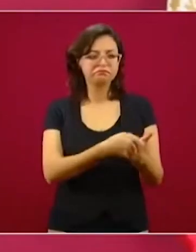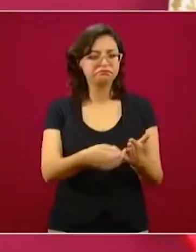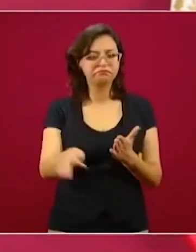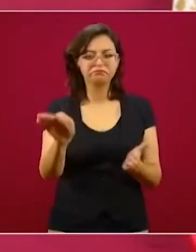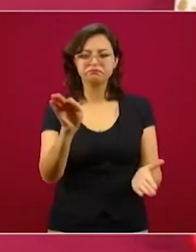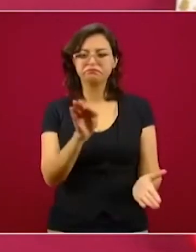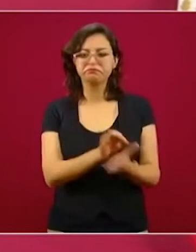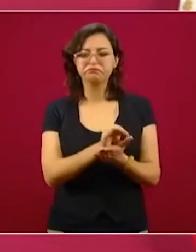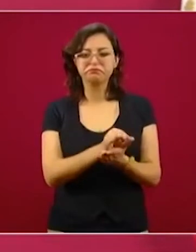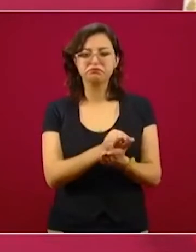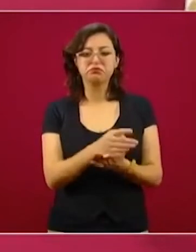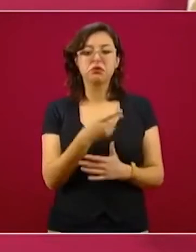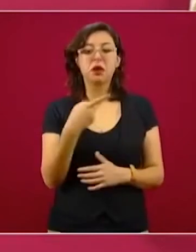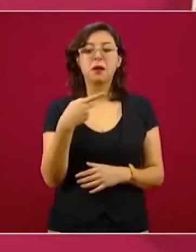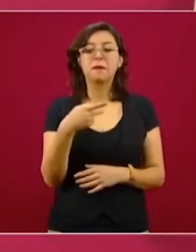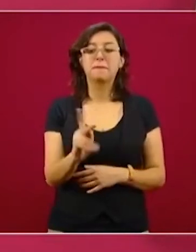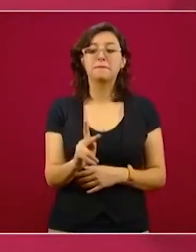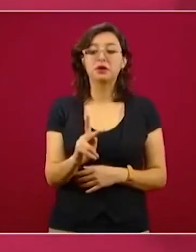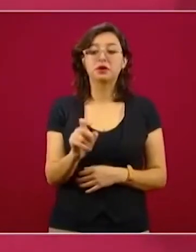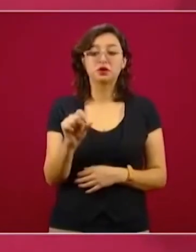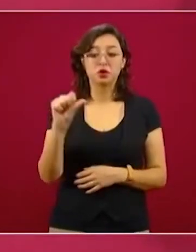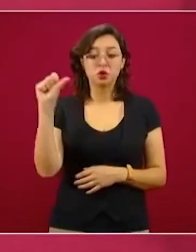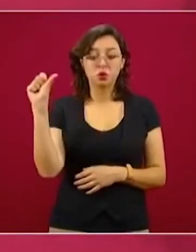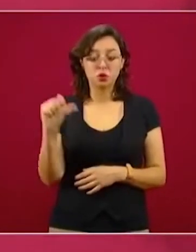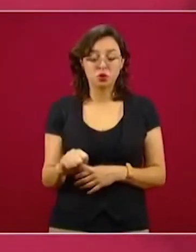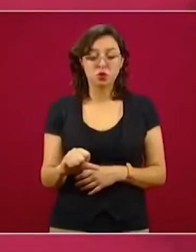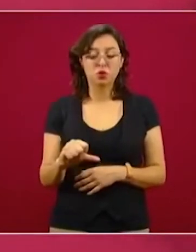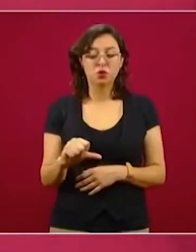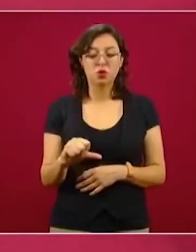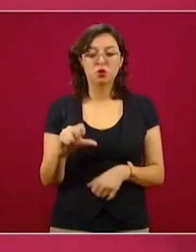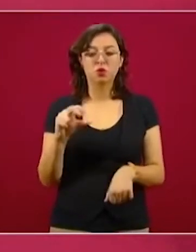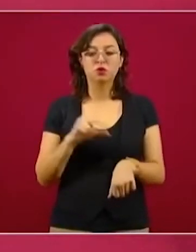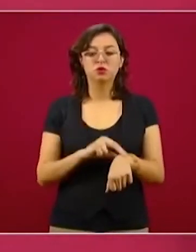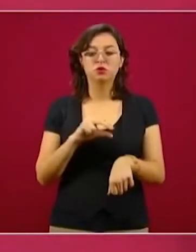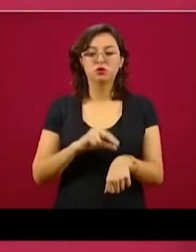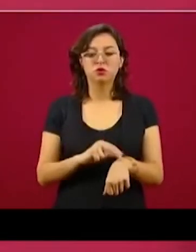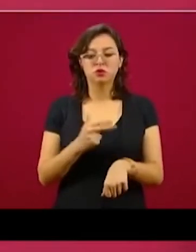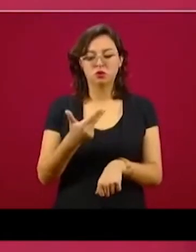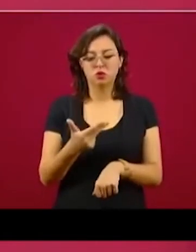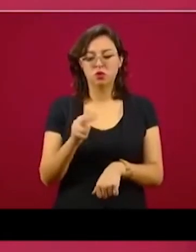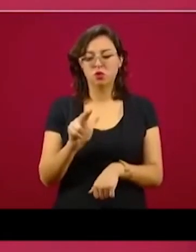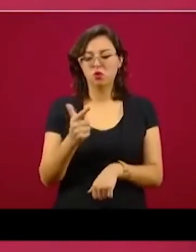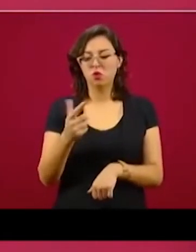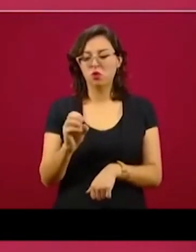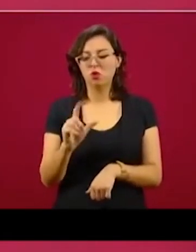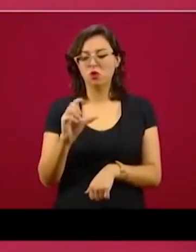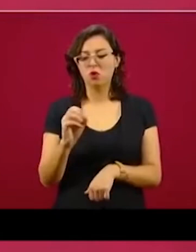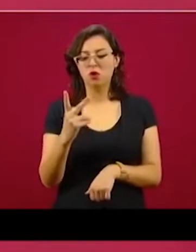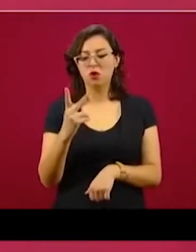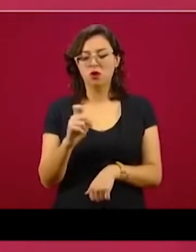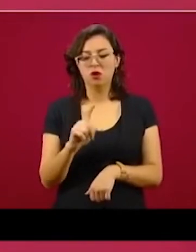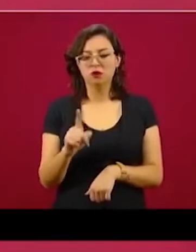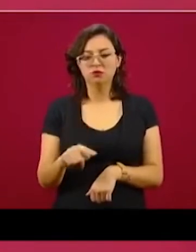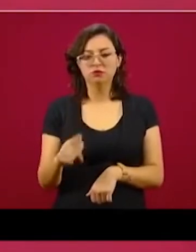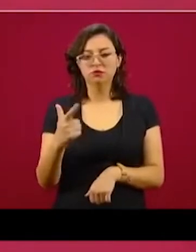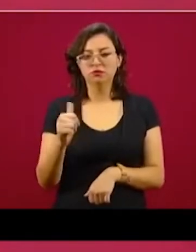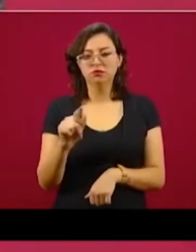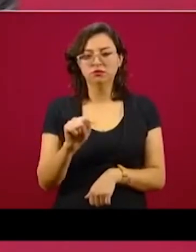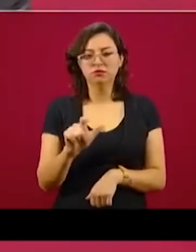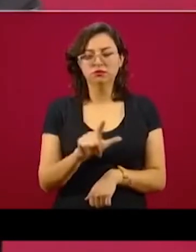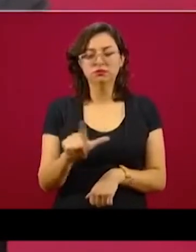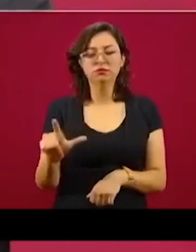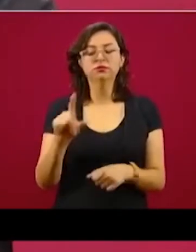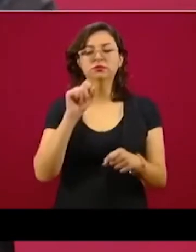Hoy el doctor Hugo López-Gatell y el director